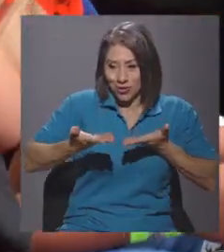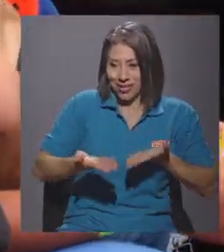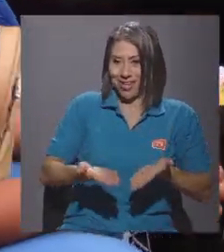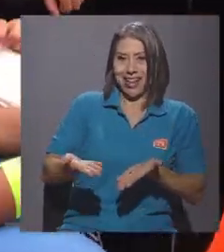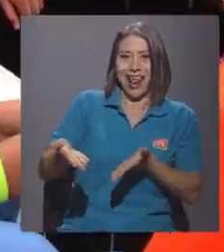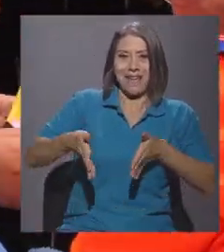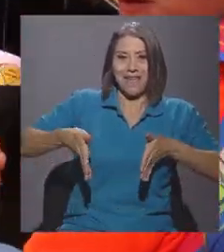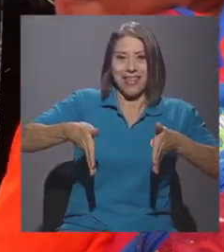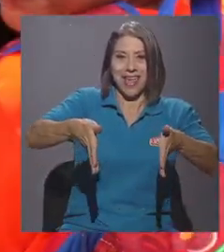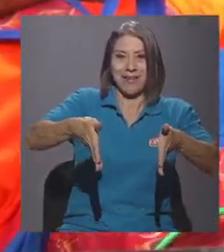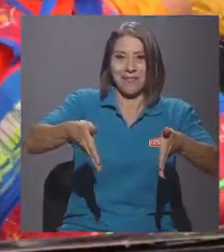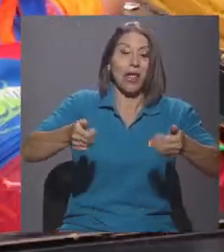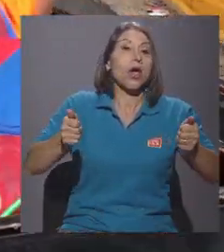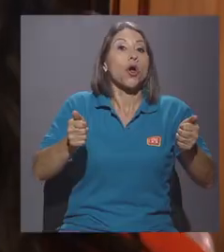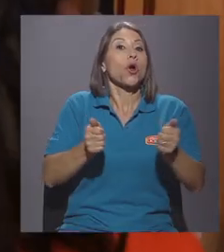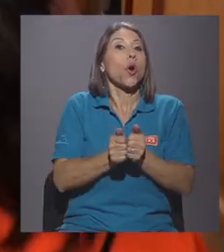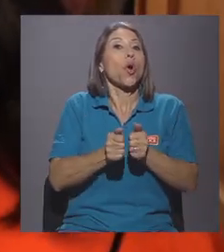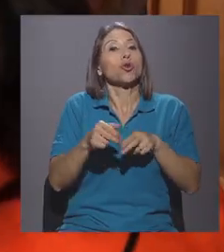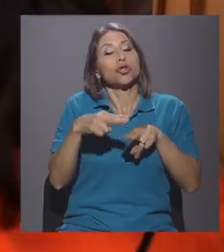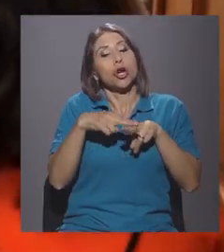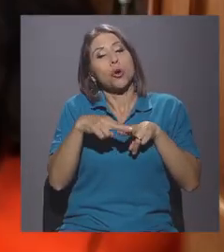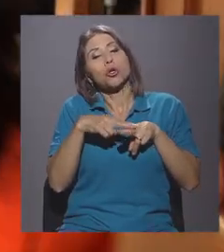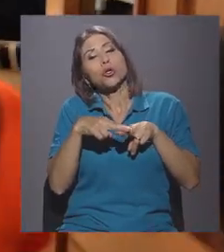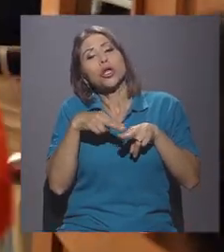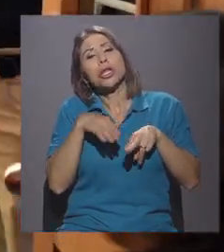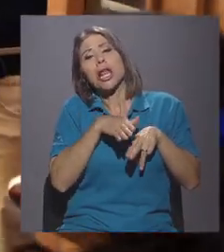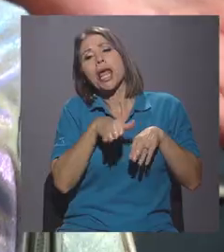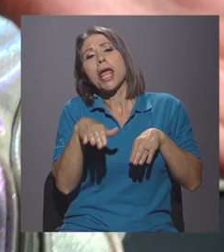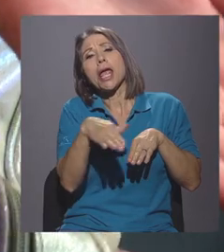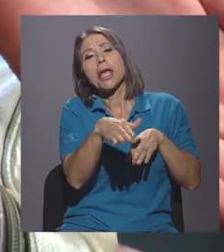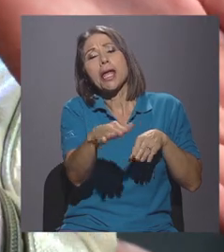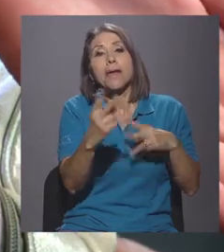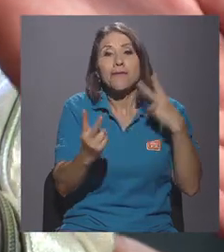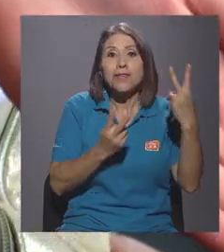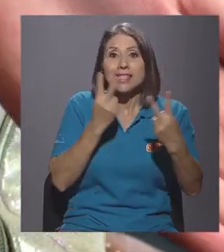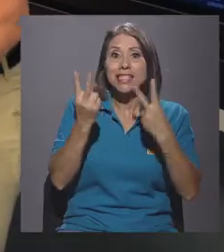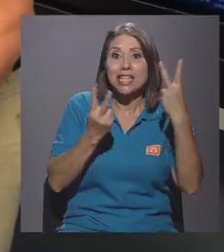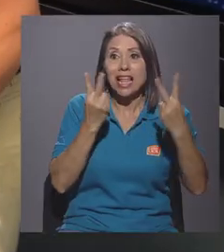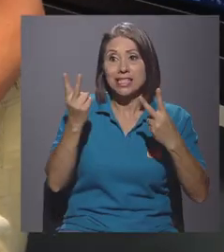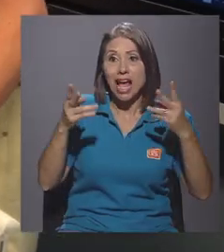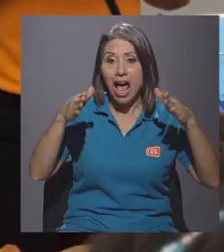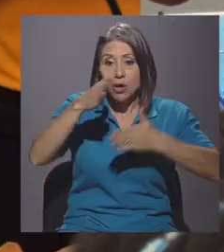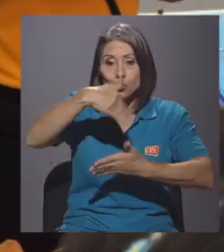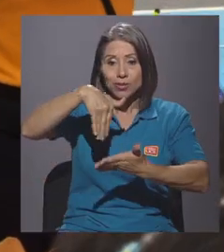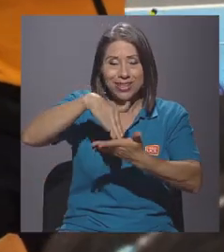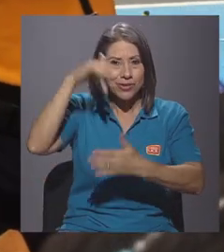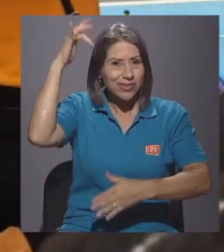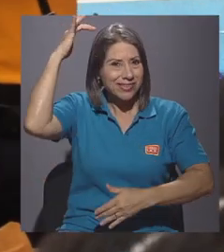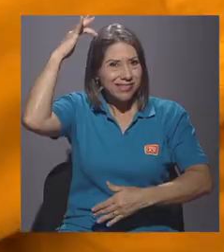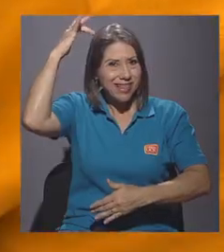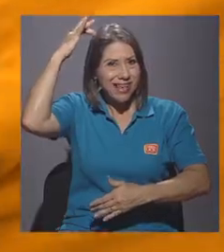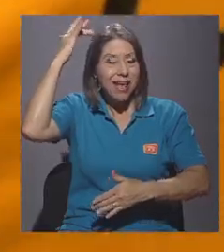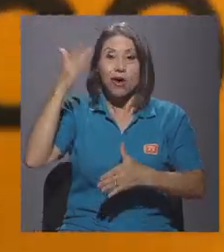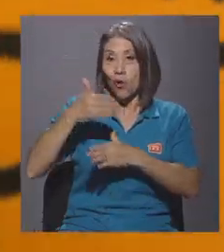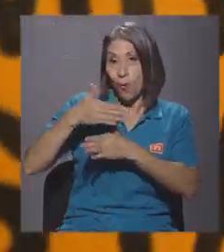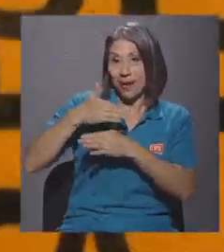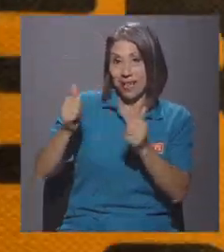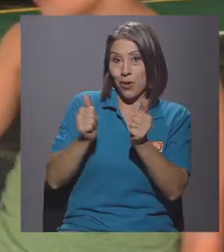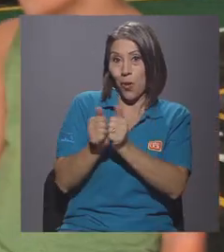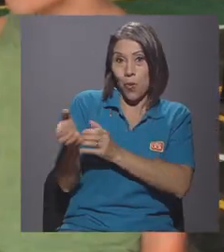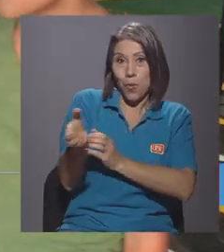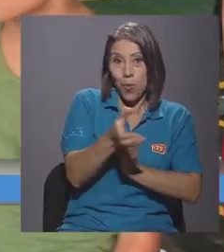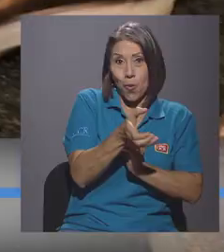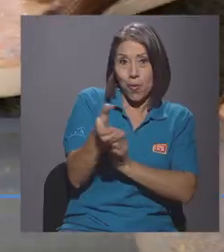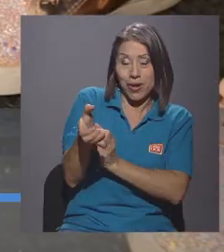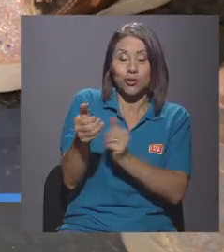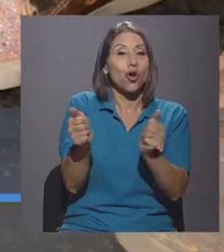Con recorridos en tren por el campus, visitas al centro de simulación, compartir con los bomberos de Costa Rica y charlas